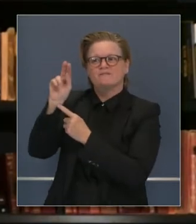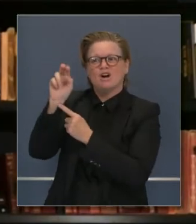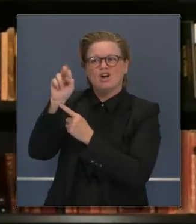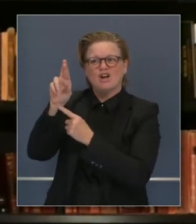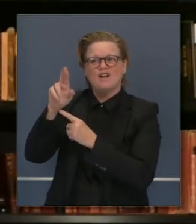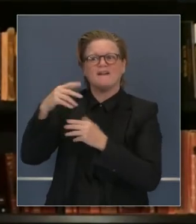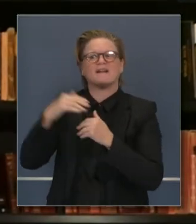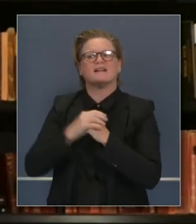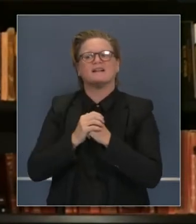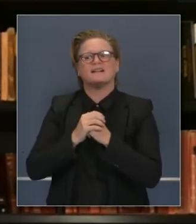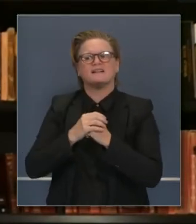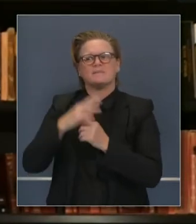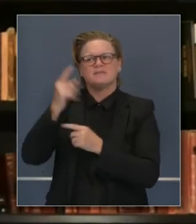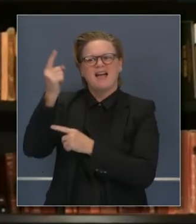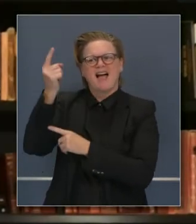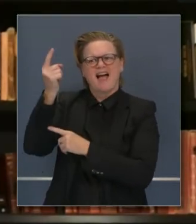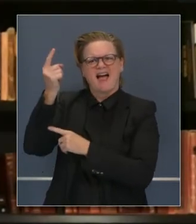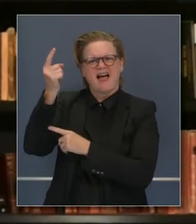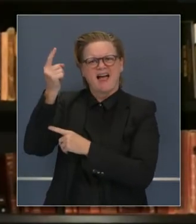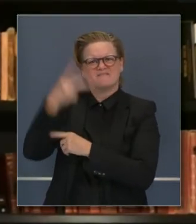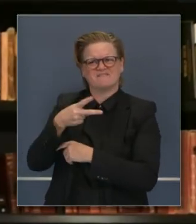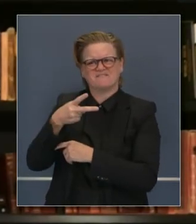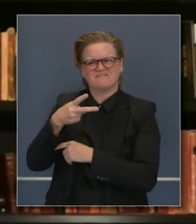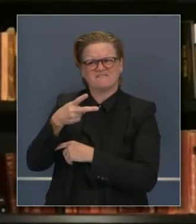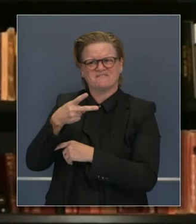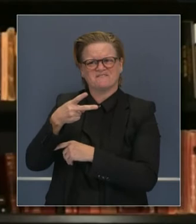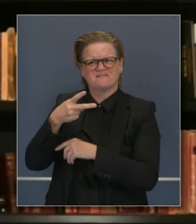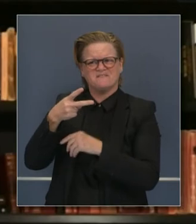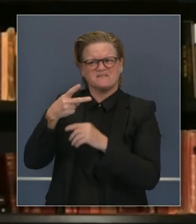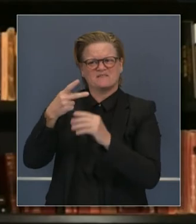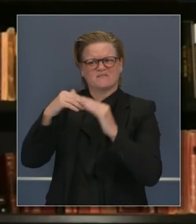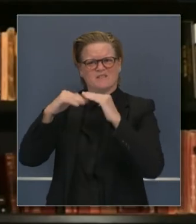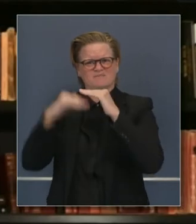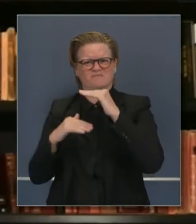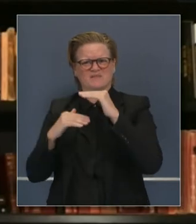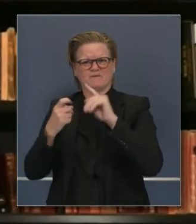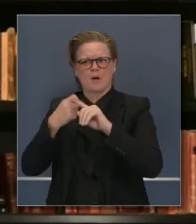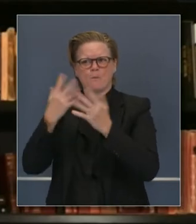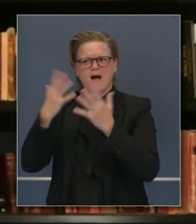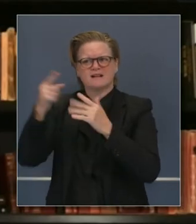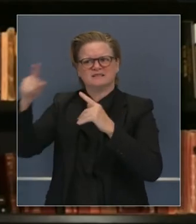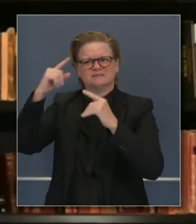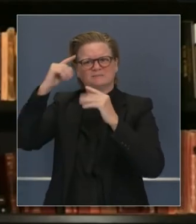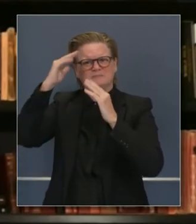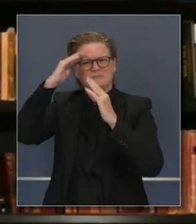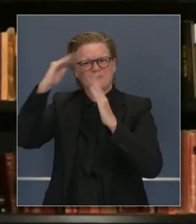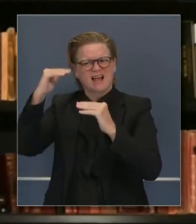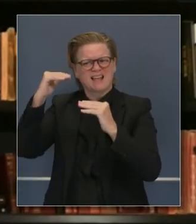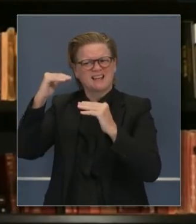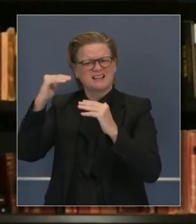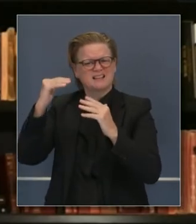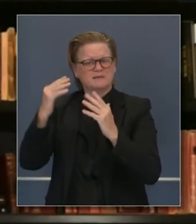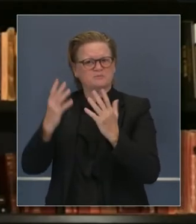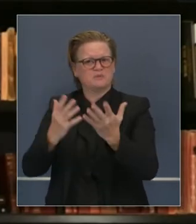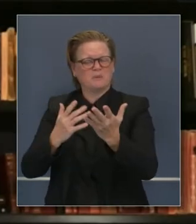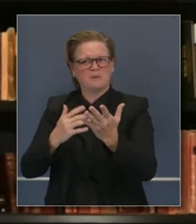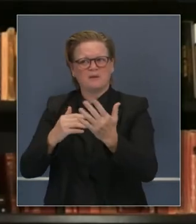mitad de las dosis este año. Como había de lo anticipado, cuando estamos hablando de los